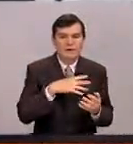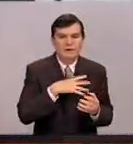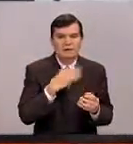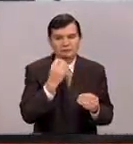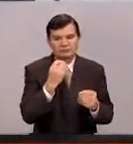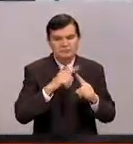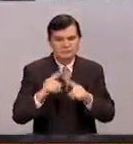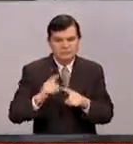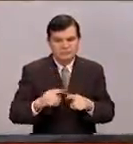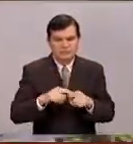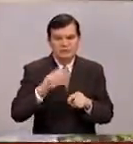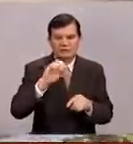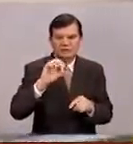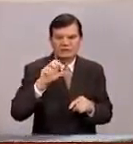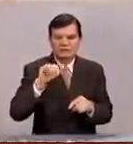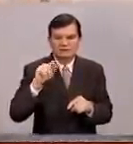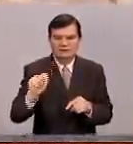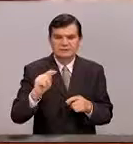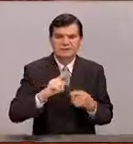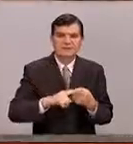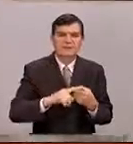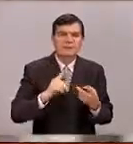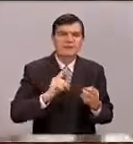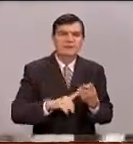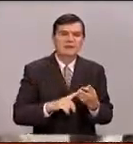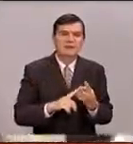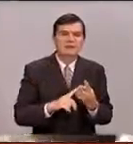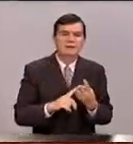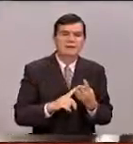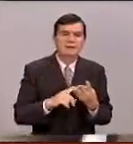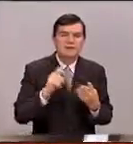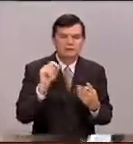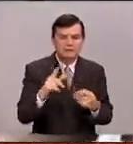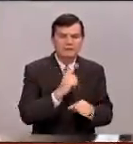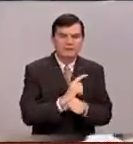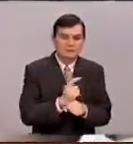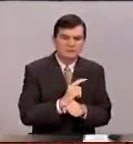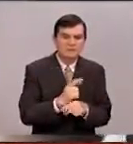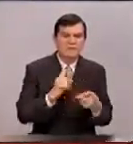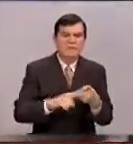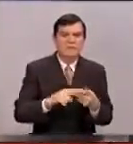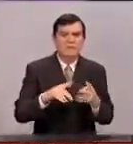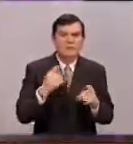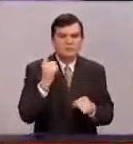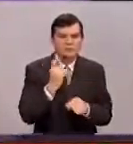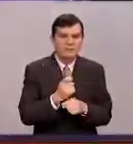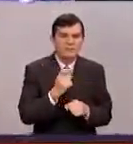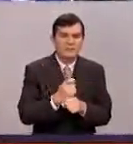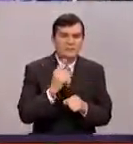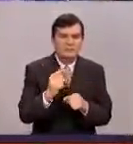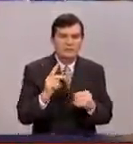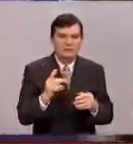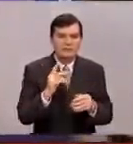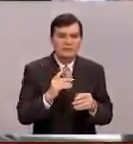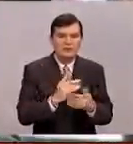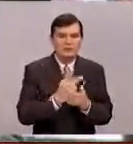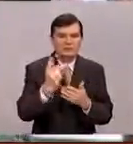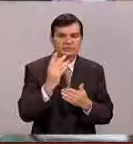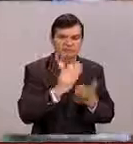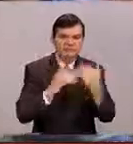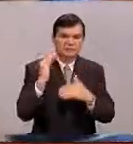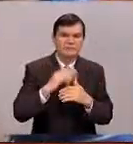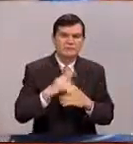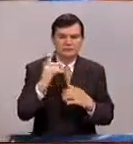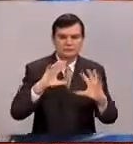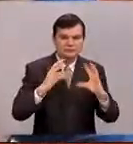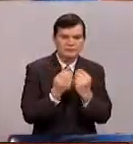becarios de CONACYP, que son alumnos nuestros de licenciatura o principalmente de postgrado. Entonces es